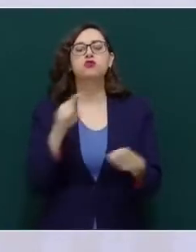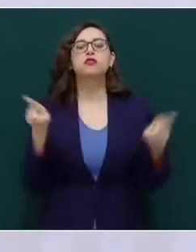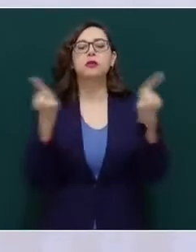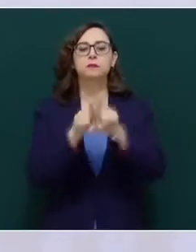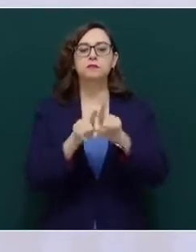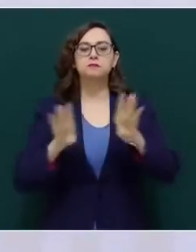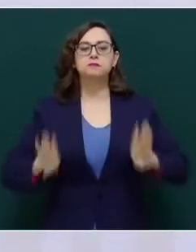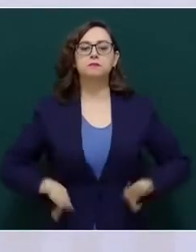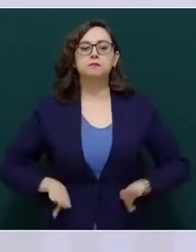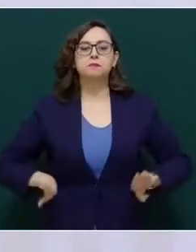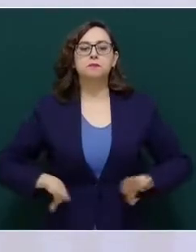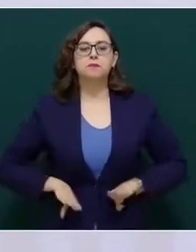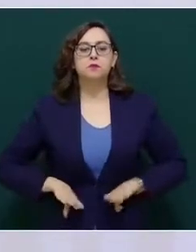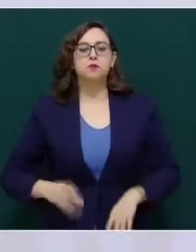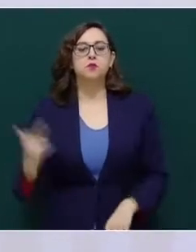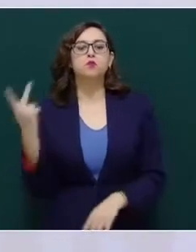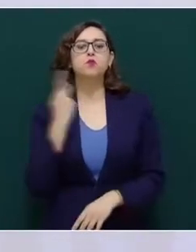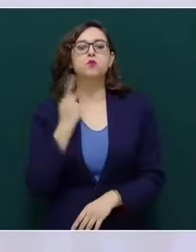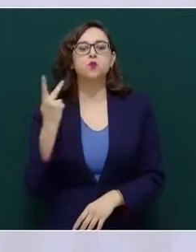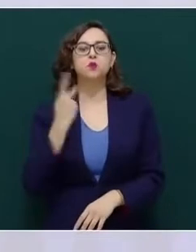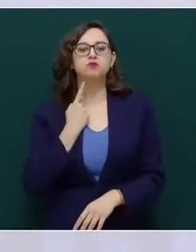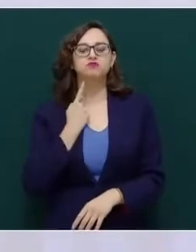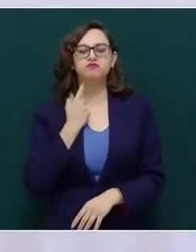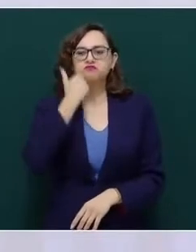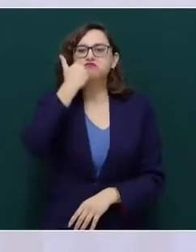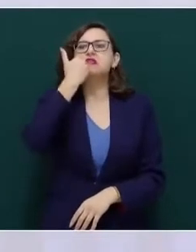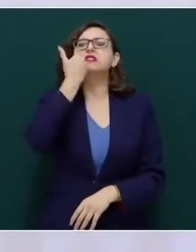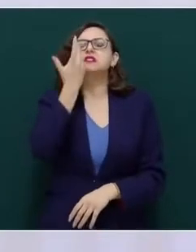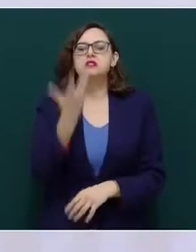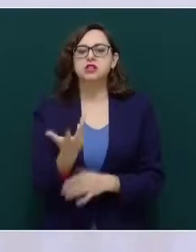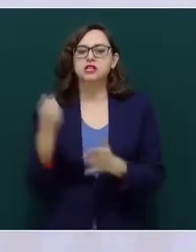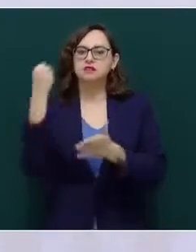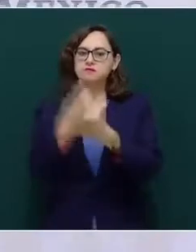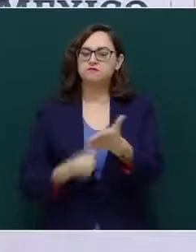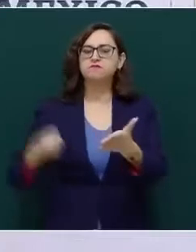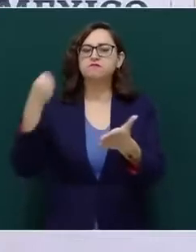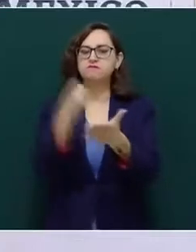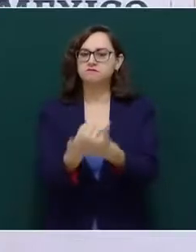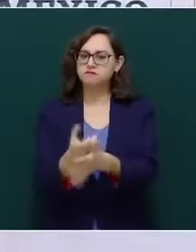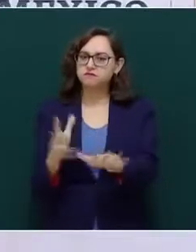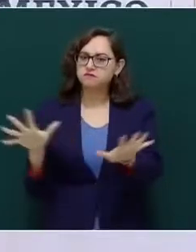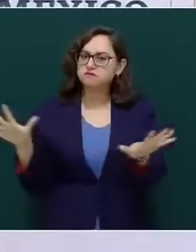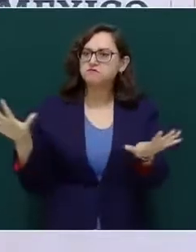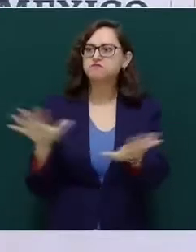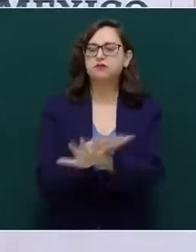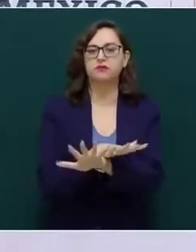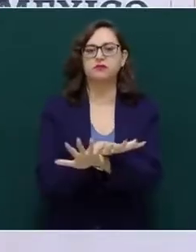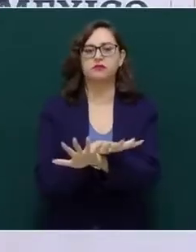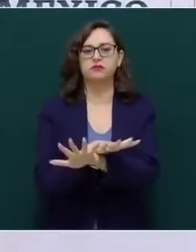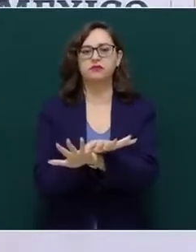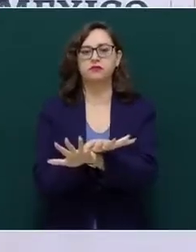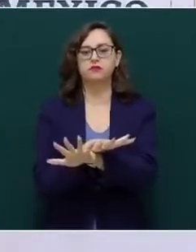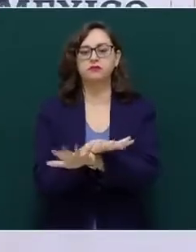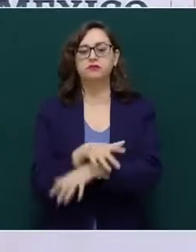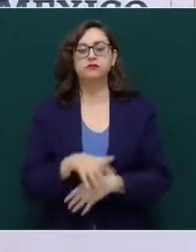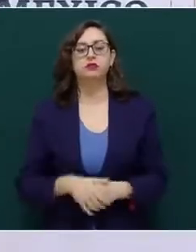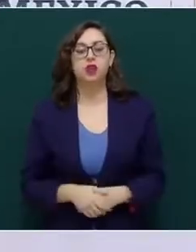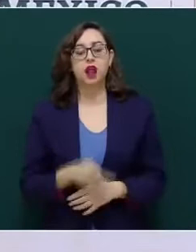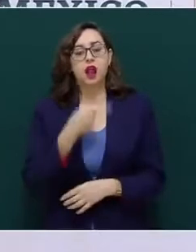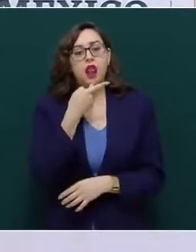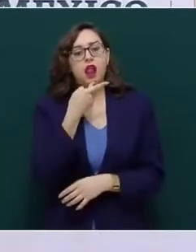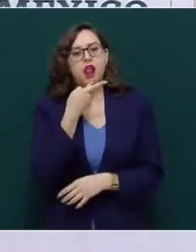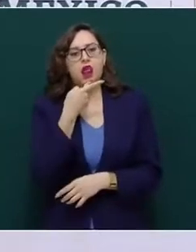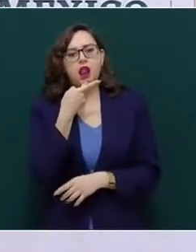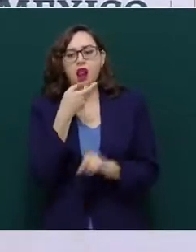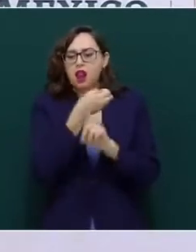vocación y voluntad transformadora. Sabía de la importancia del discurso,